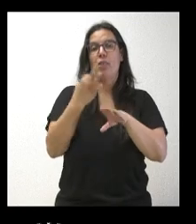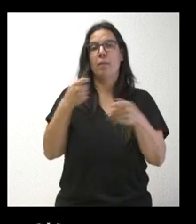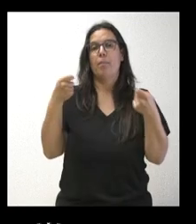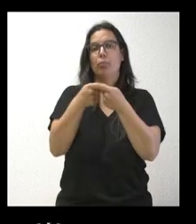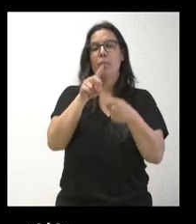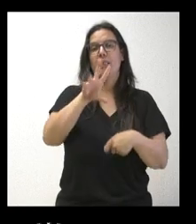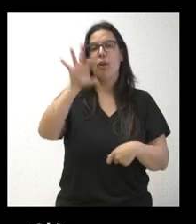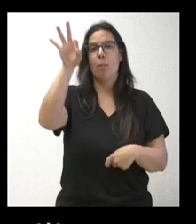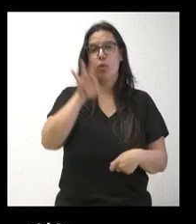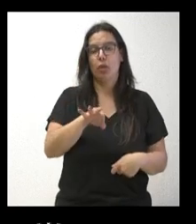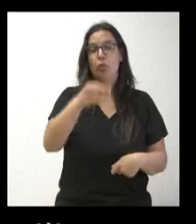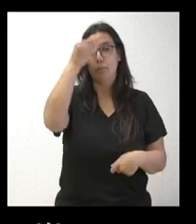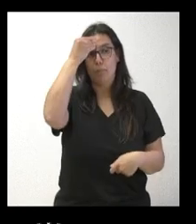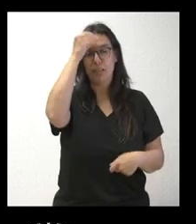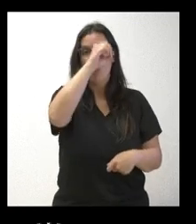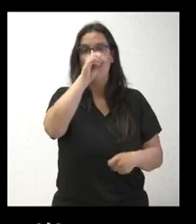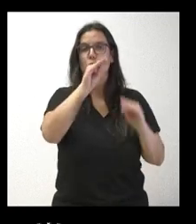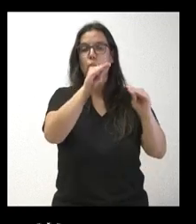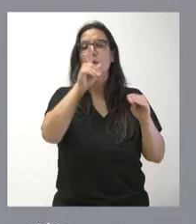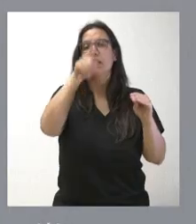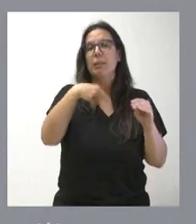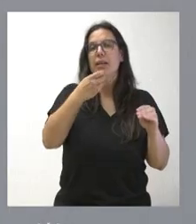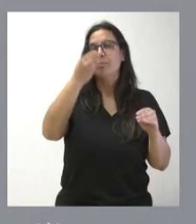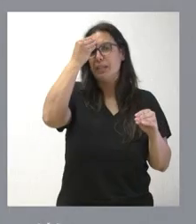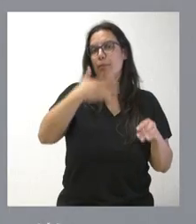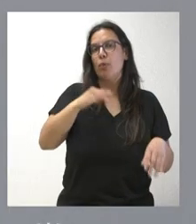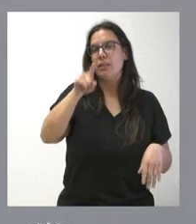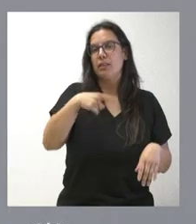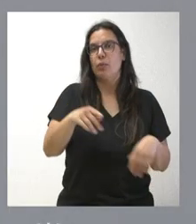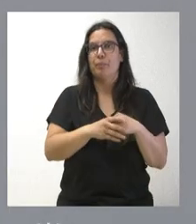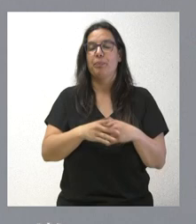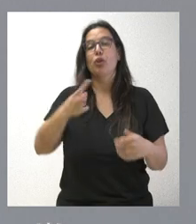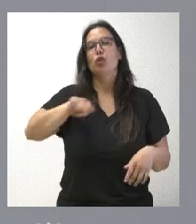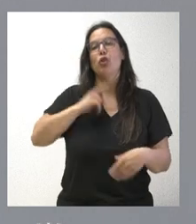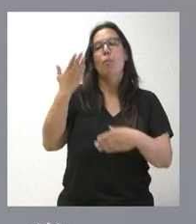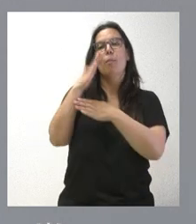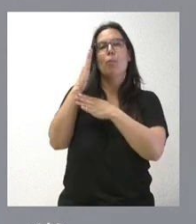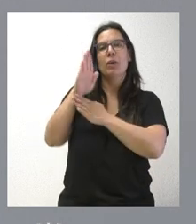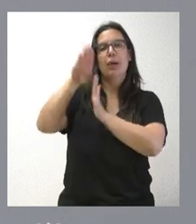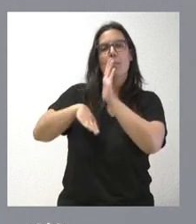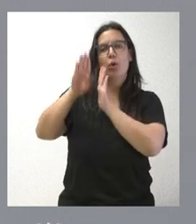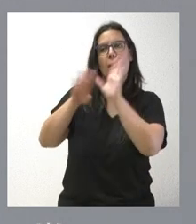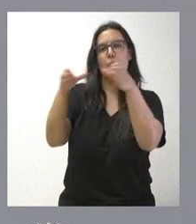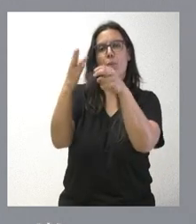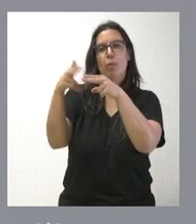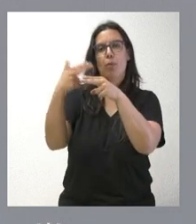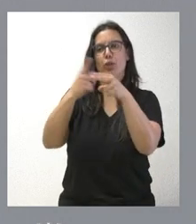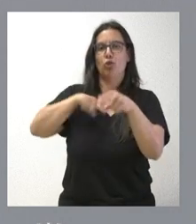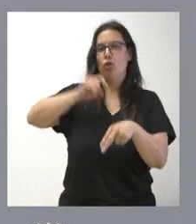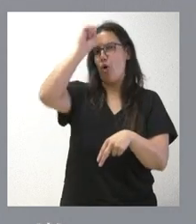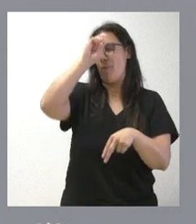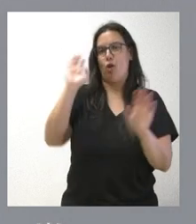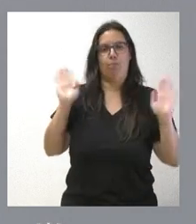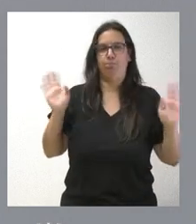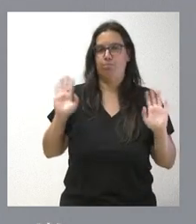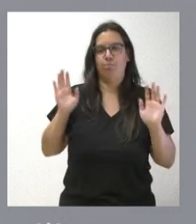y si se ve viable desde el Gobierno? Gracias. Bueno, nosotros no valoramos las propuestas que hagan los partidos políticos ni los candidatos